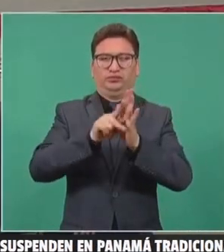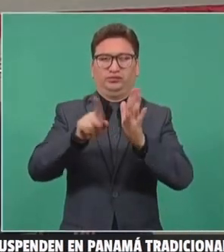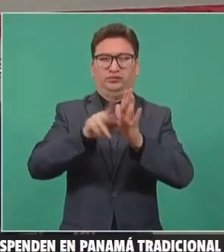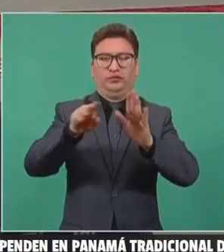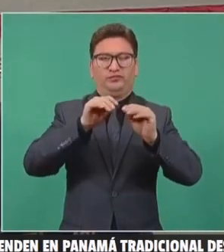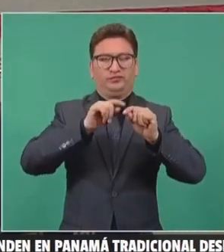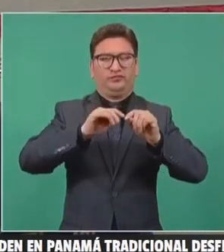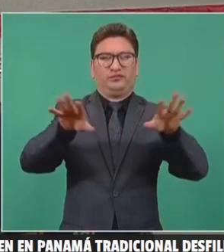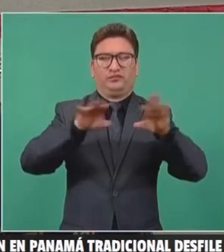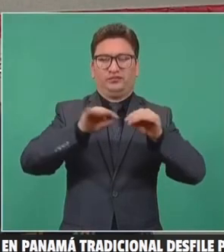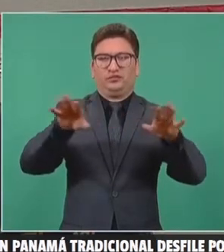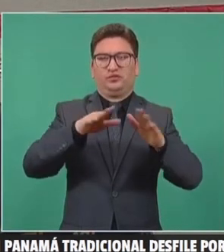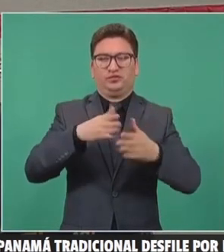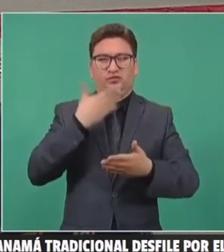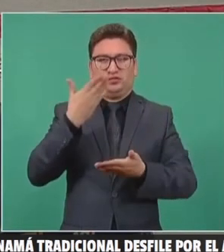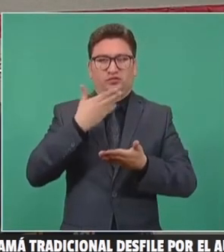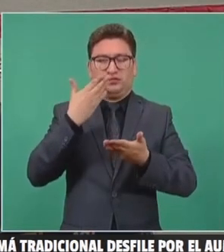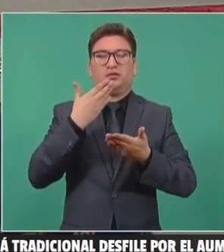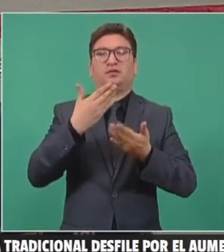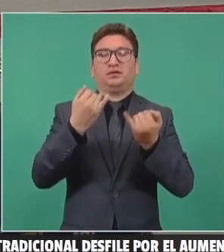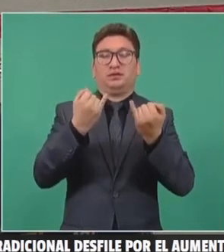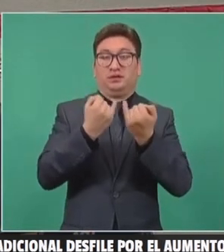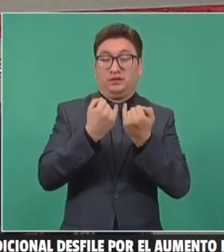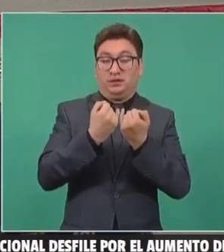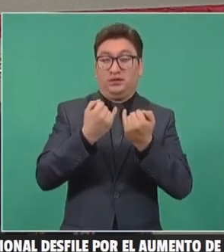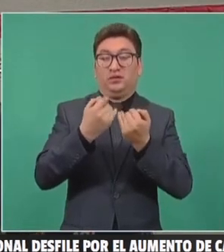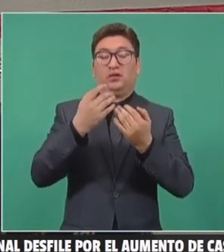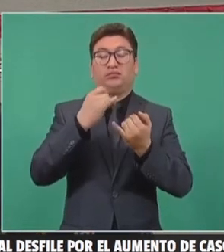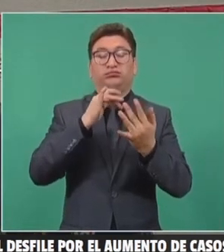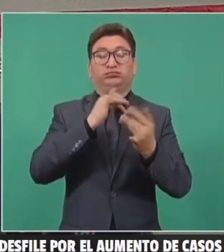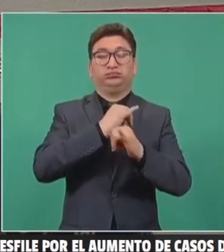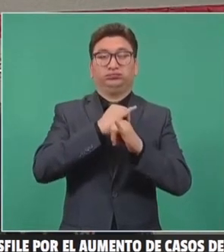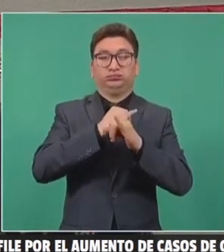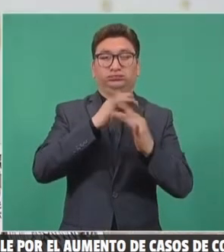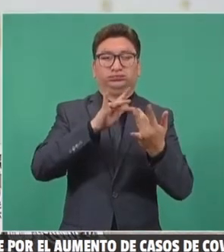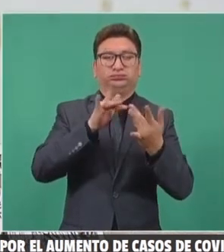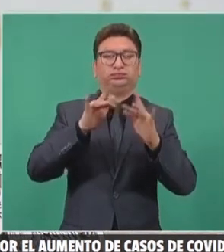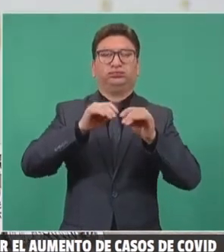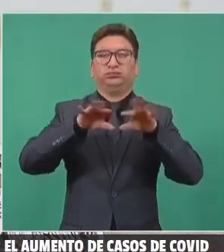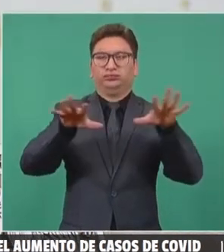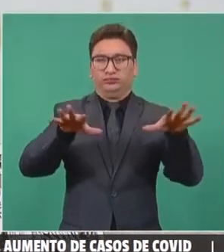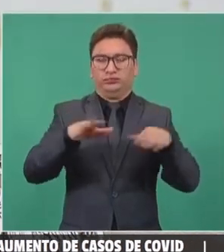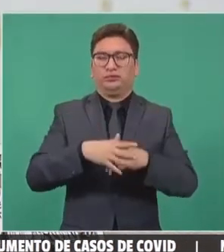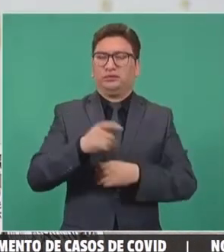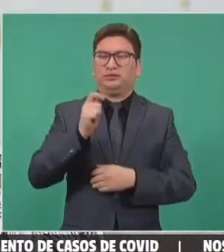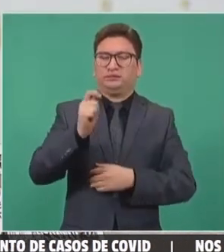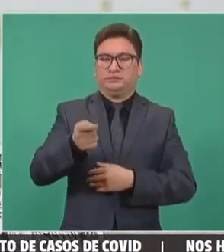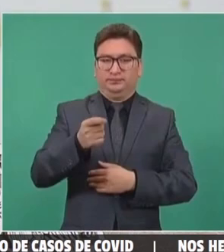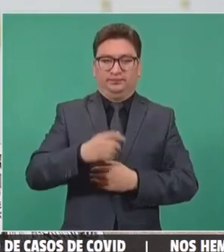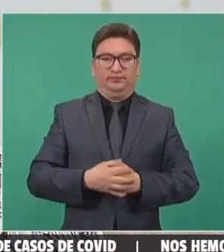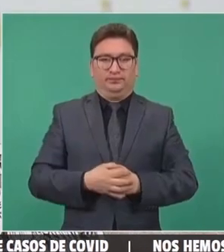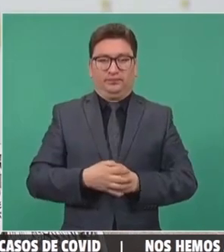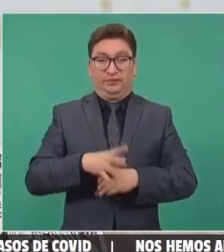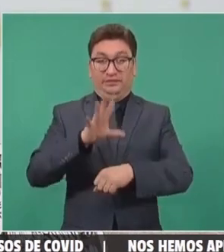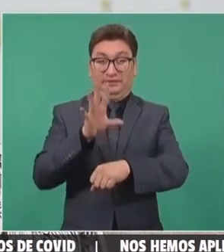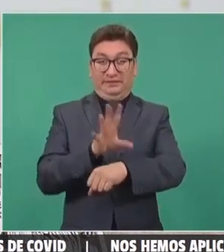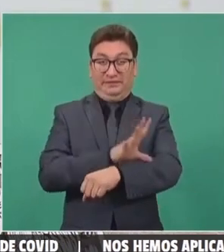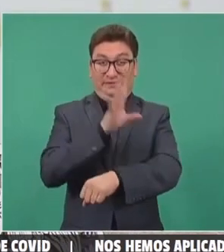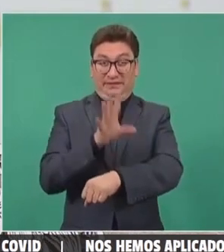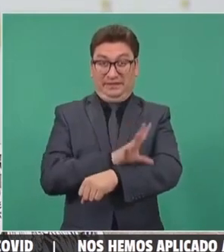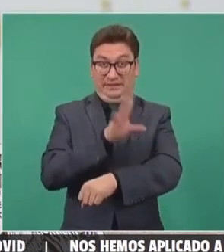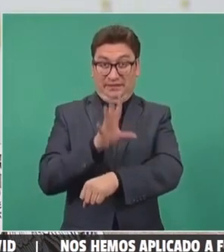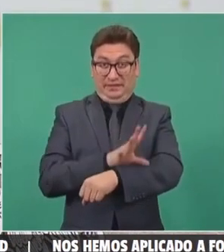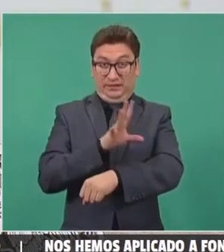en medios tradicionales y en redes sociales fue aquella que dice que supuestamente las tarifas de electricidad